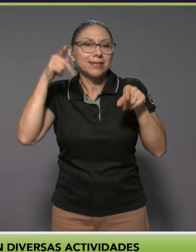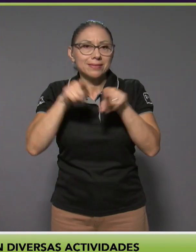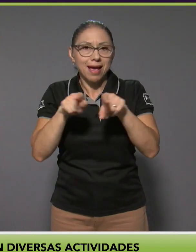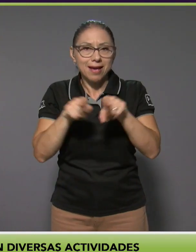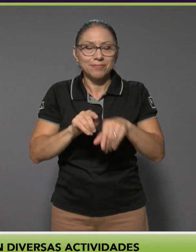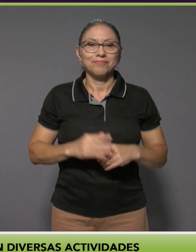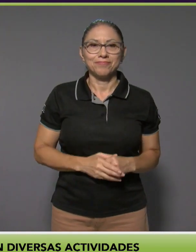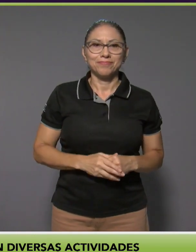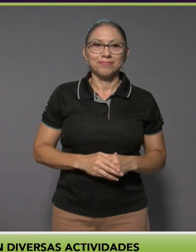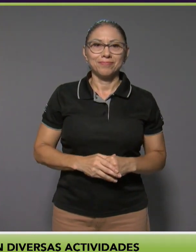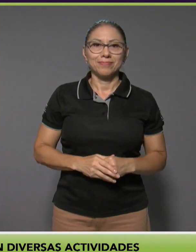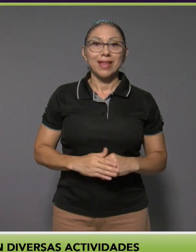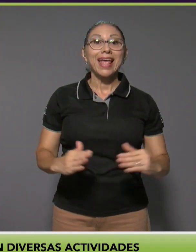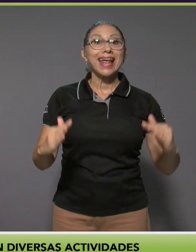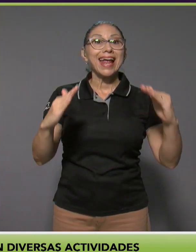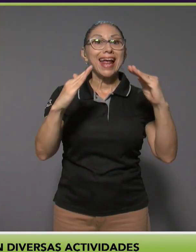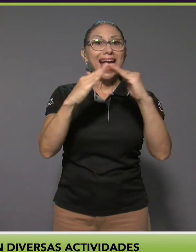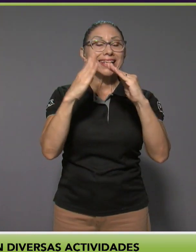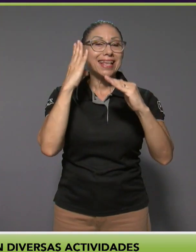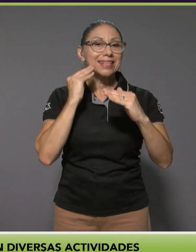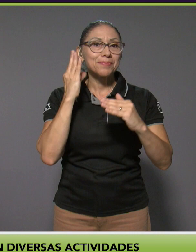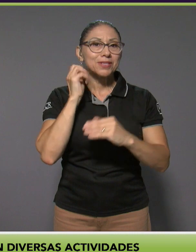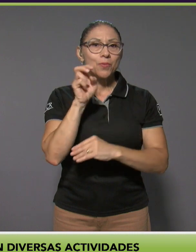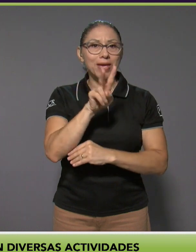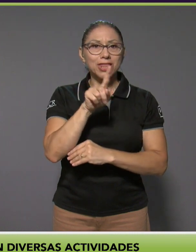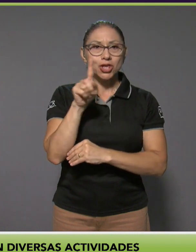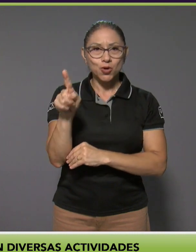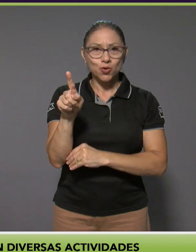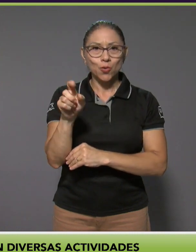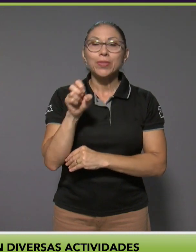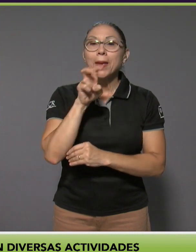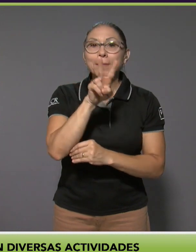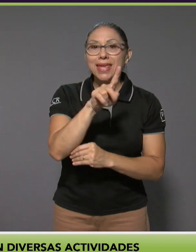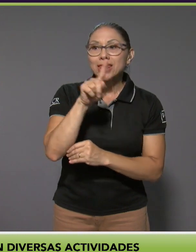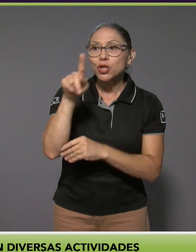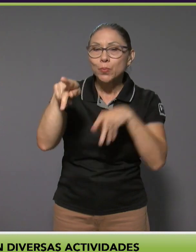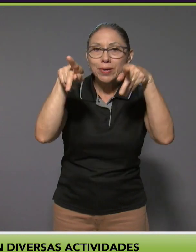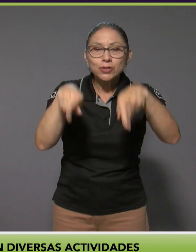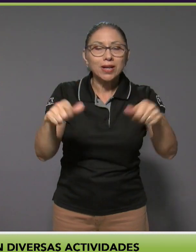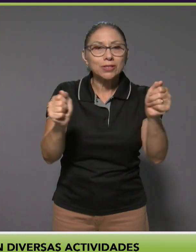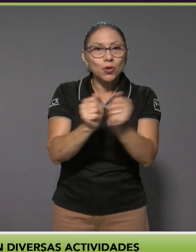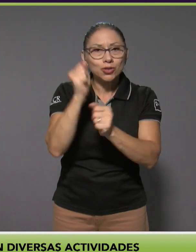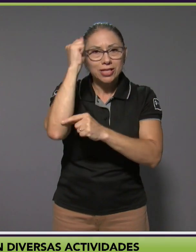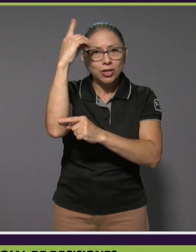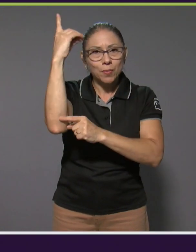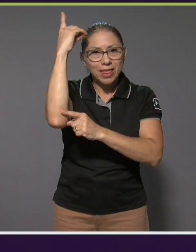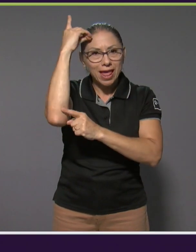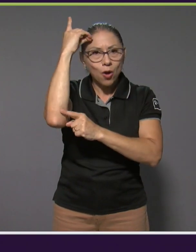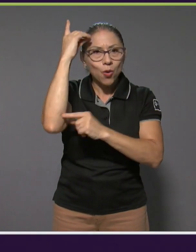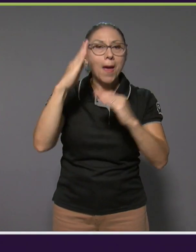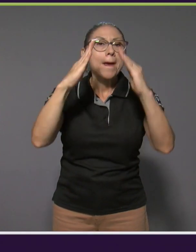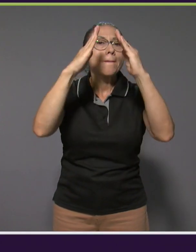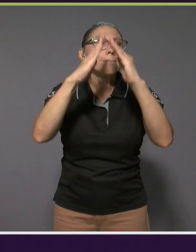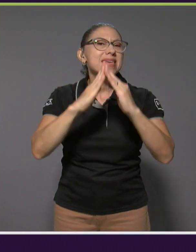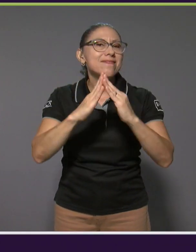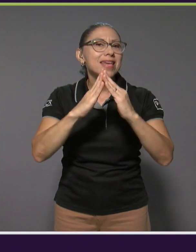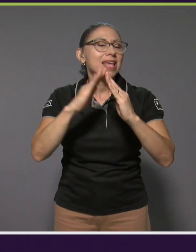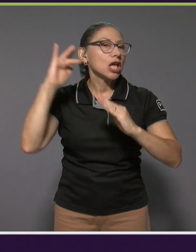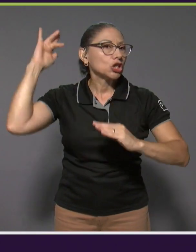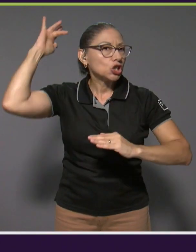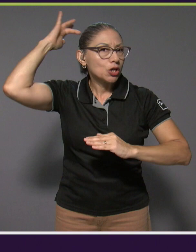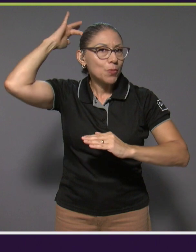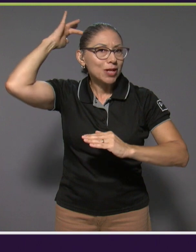En la casa de Expedición 21, 21 personas con síndrome de Down viven en la simulación de una sociedad